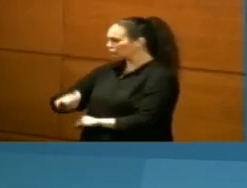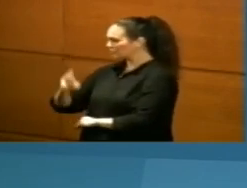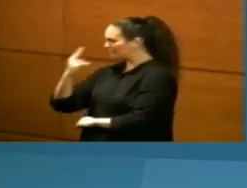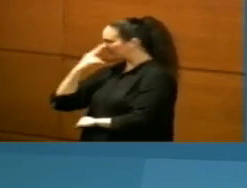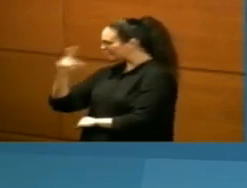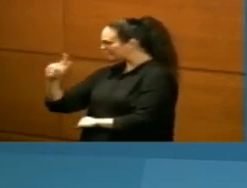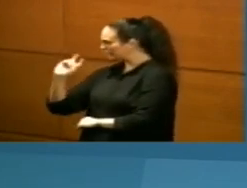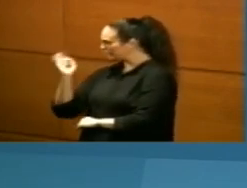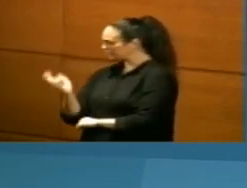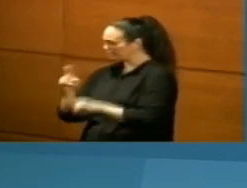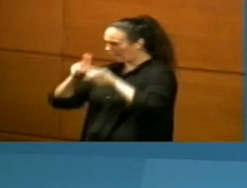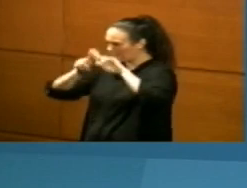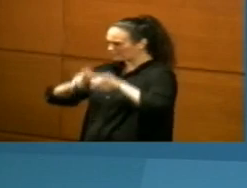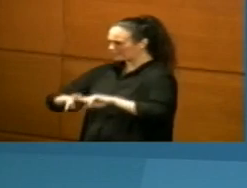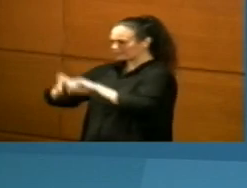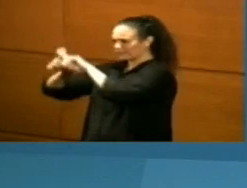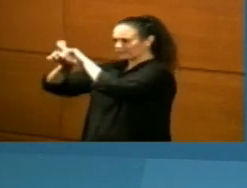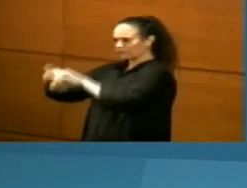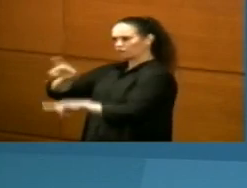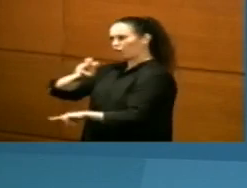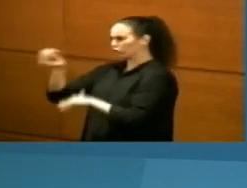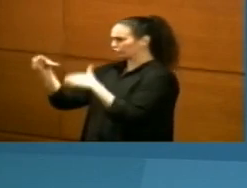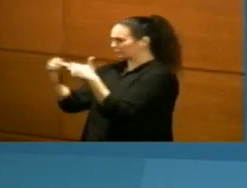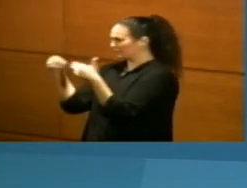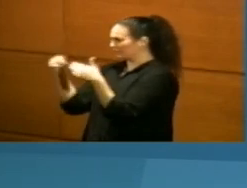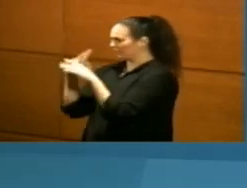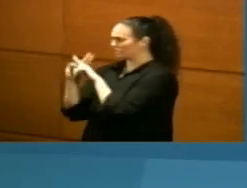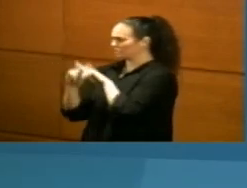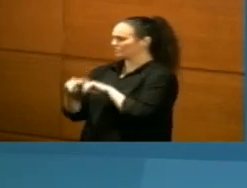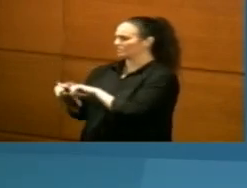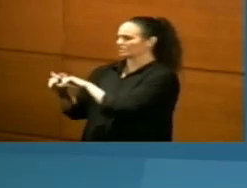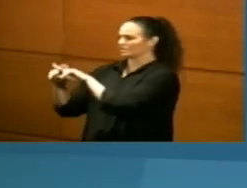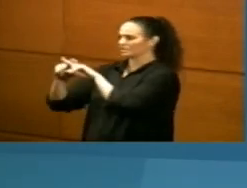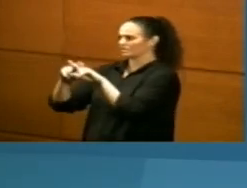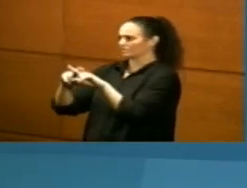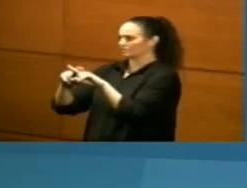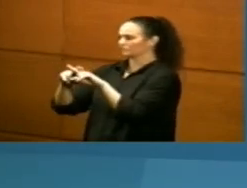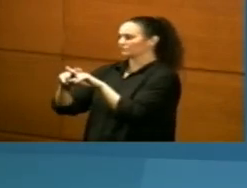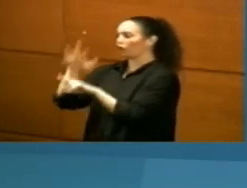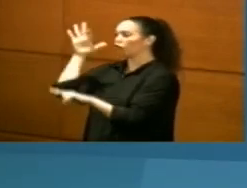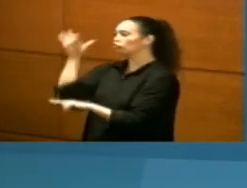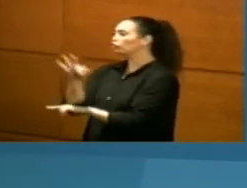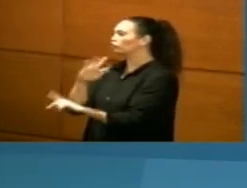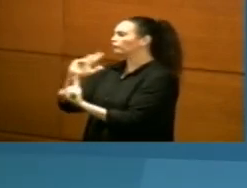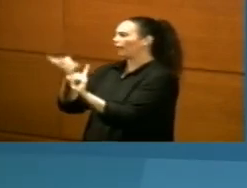visitas y otros pacientes, alcanzando a 80 personas.